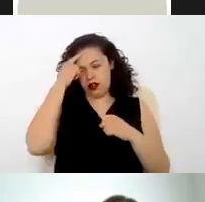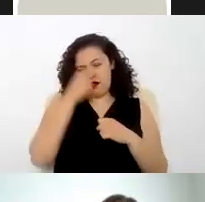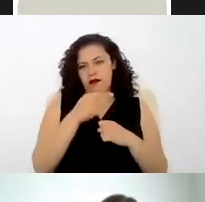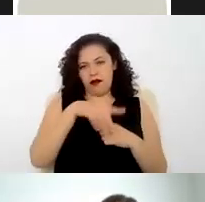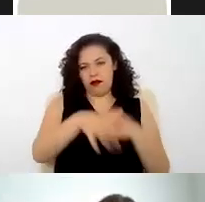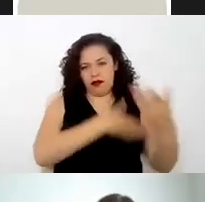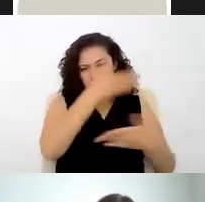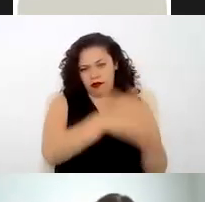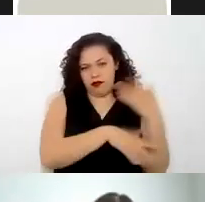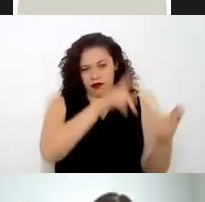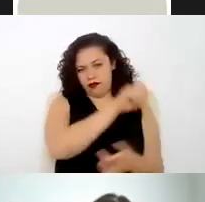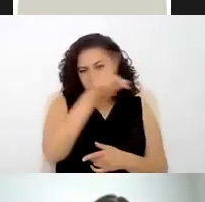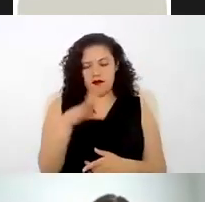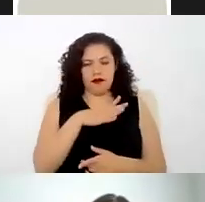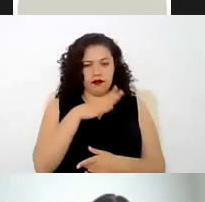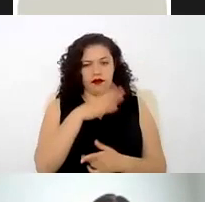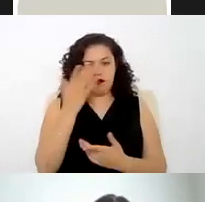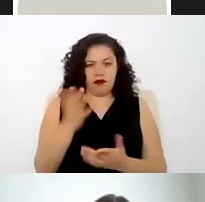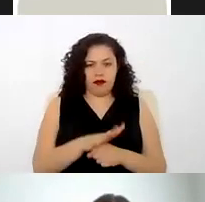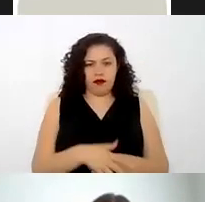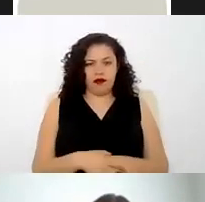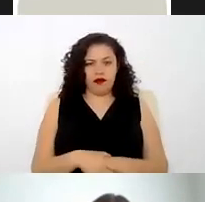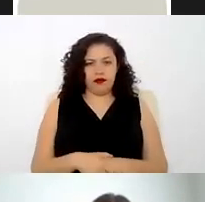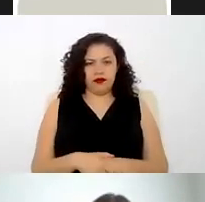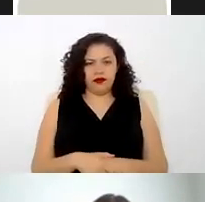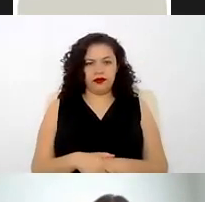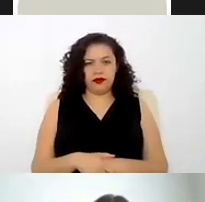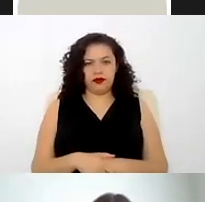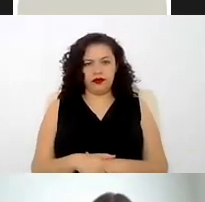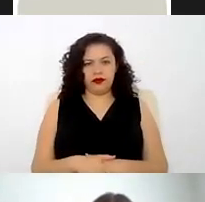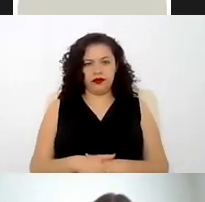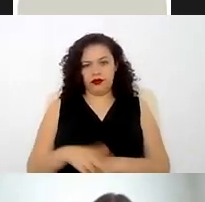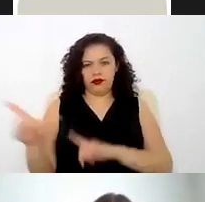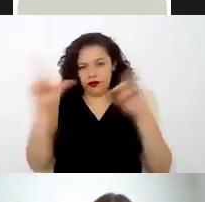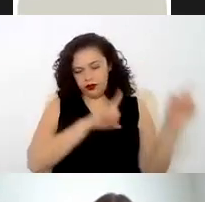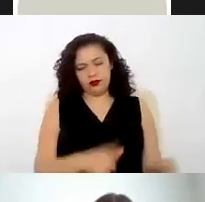servicios profesionales es la siguiente diapositiva por favor